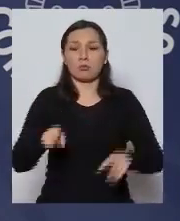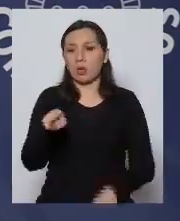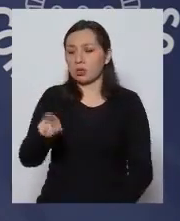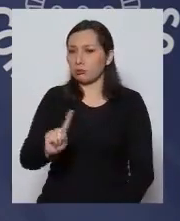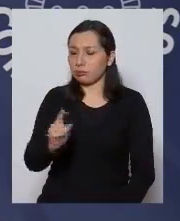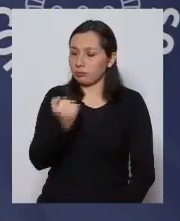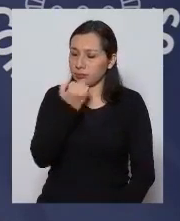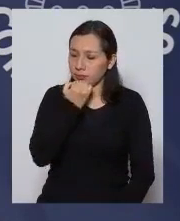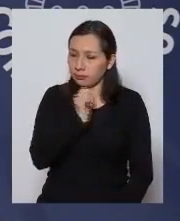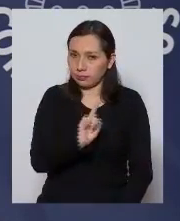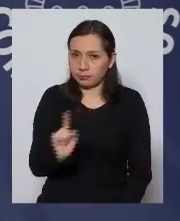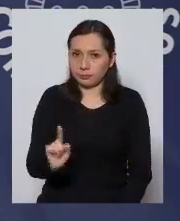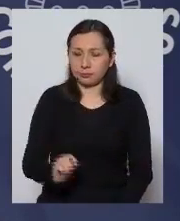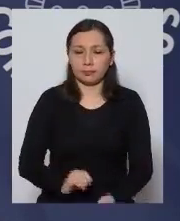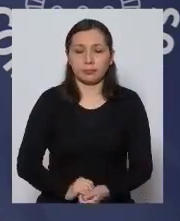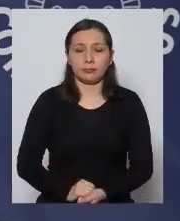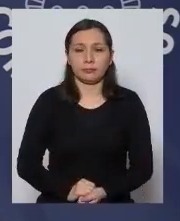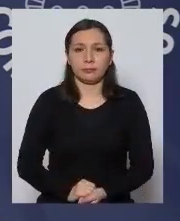incorrecto